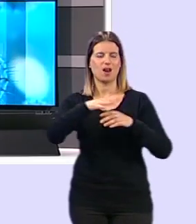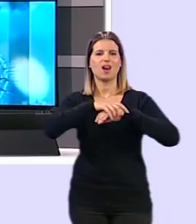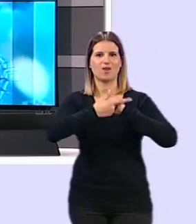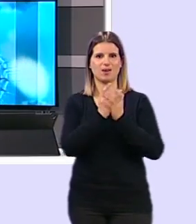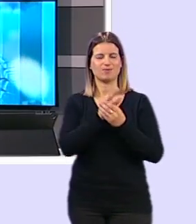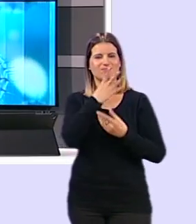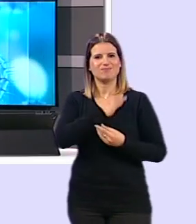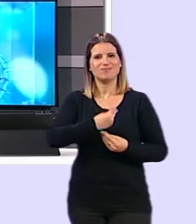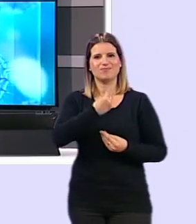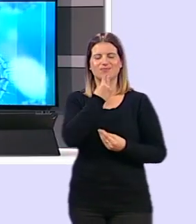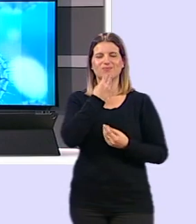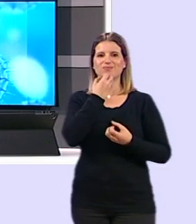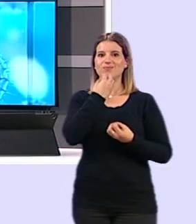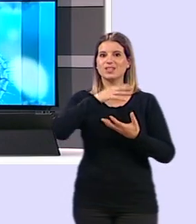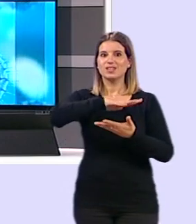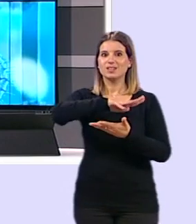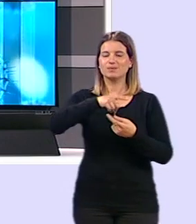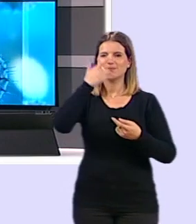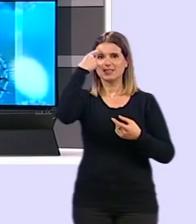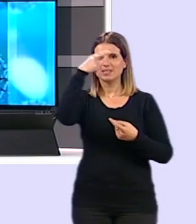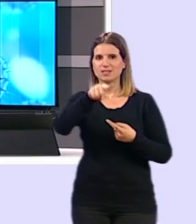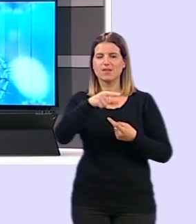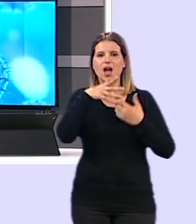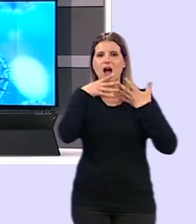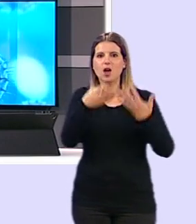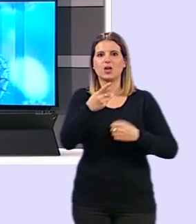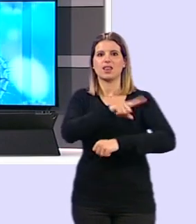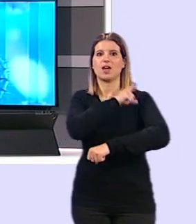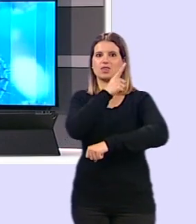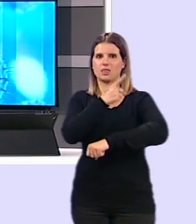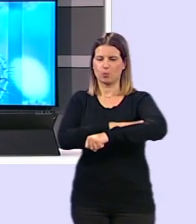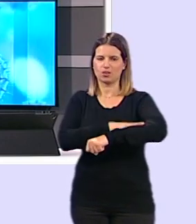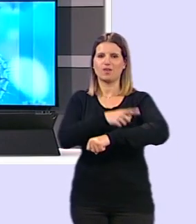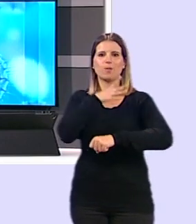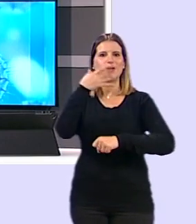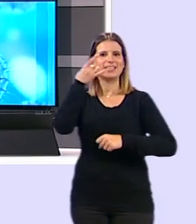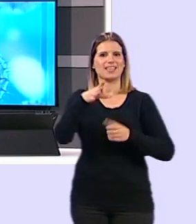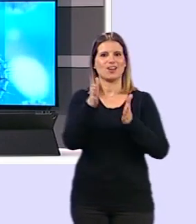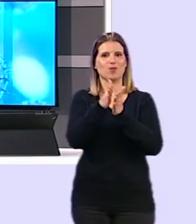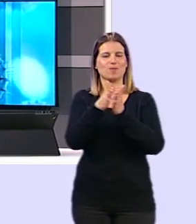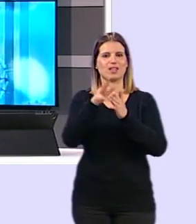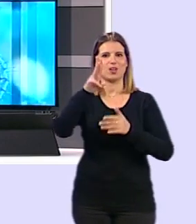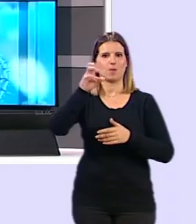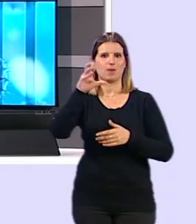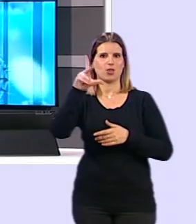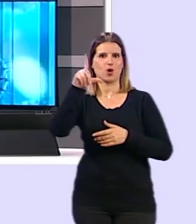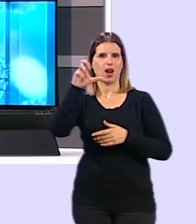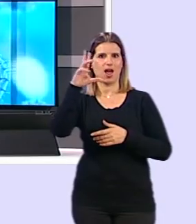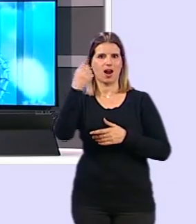Qué bonita noticia Es el momento de conocer la actualidad deportiva de la mano de nuestro compañero Pedro Lara